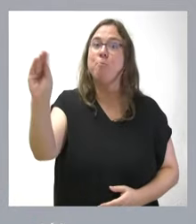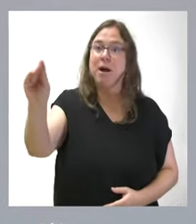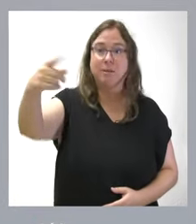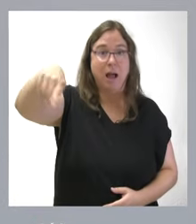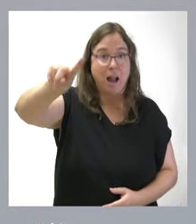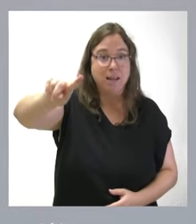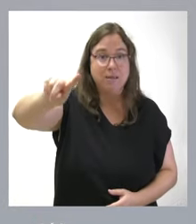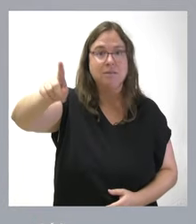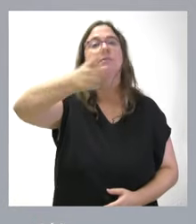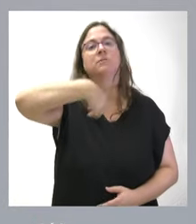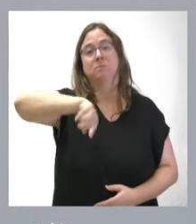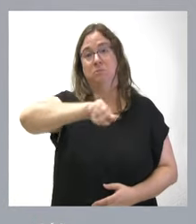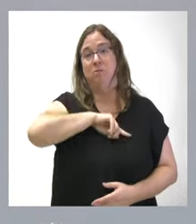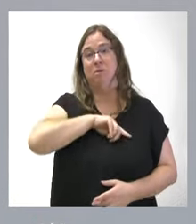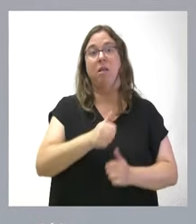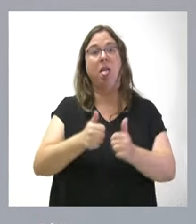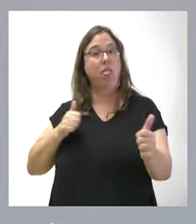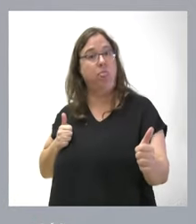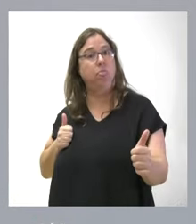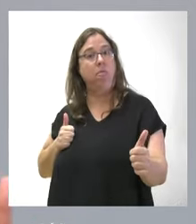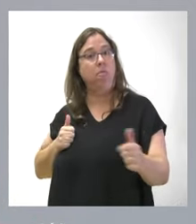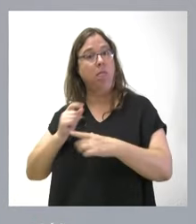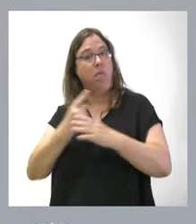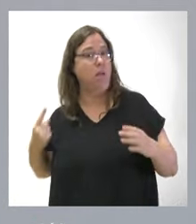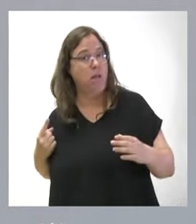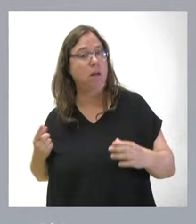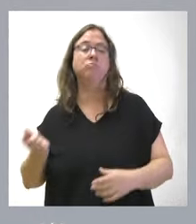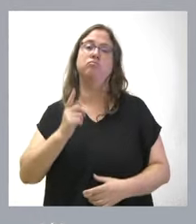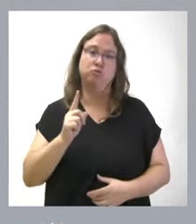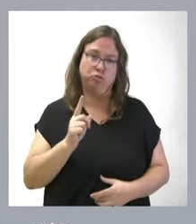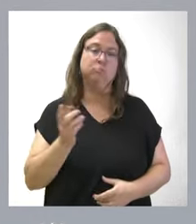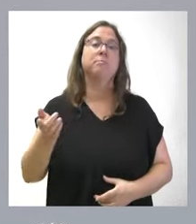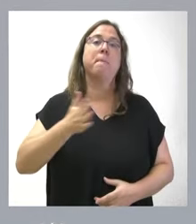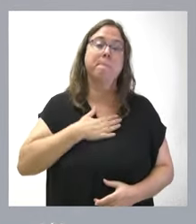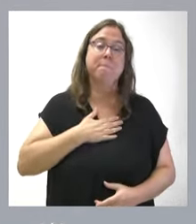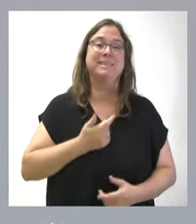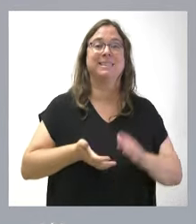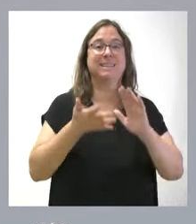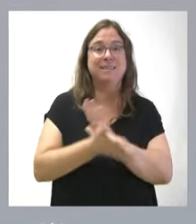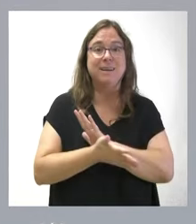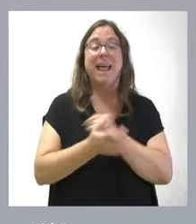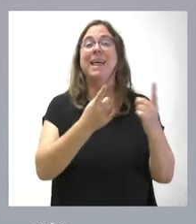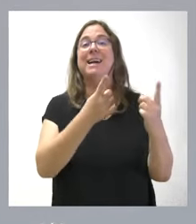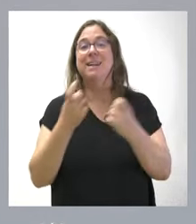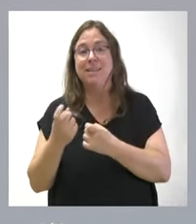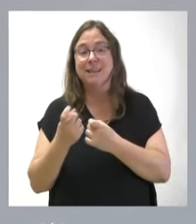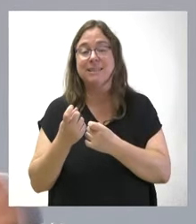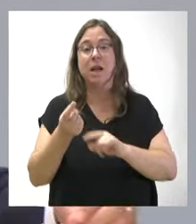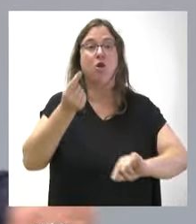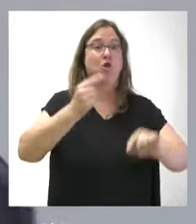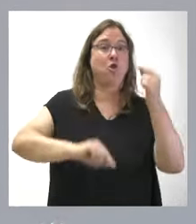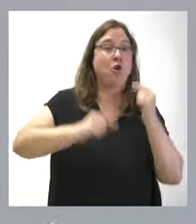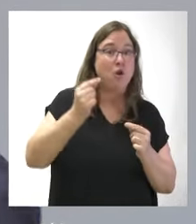nosotros no podemos quedar excluidos de ese debate y, por tanto, más allá de la necesidad de que se correja la